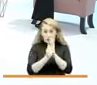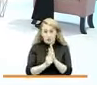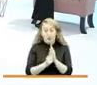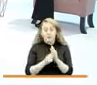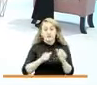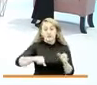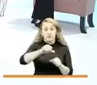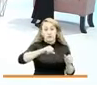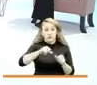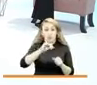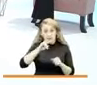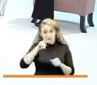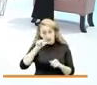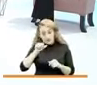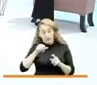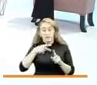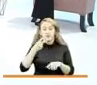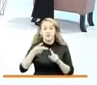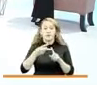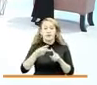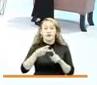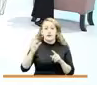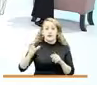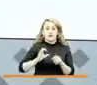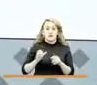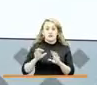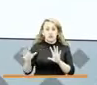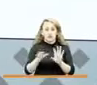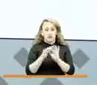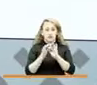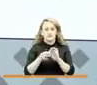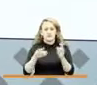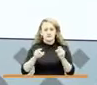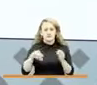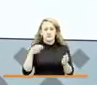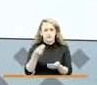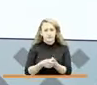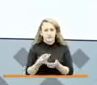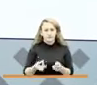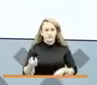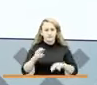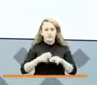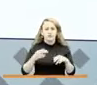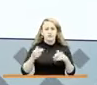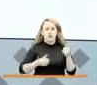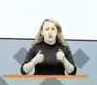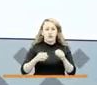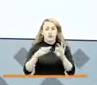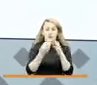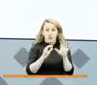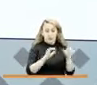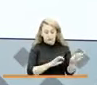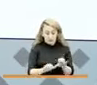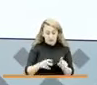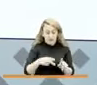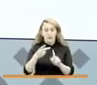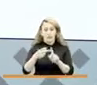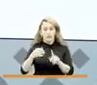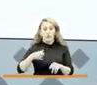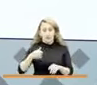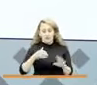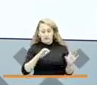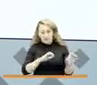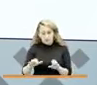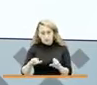IVA e ingreso solidario, sino también con todos nuestros pagos extraordinarios en Familias en Acción, en Jóvenes en Acción